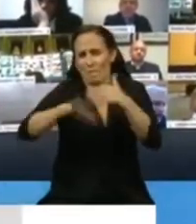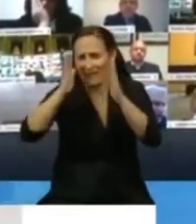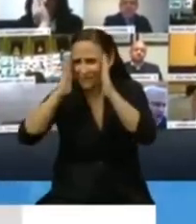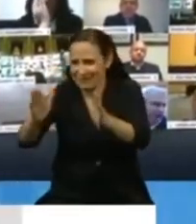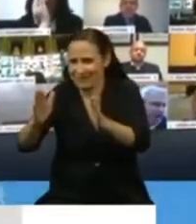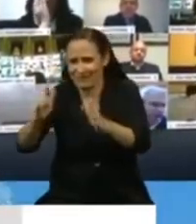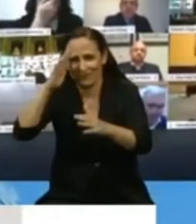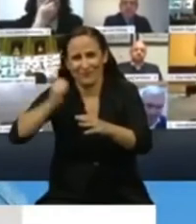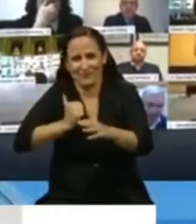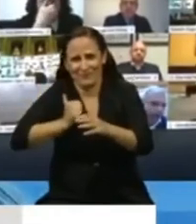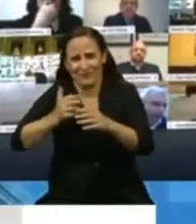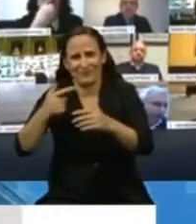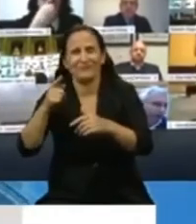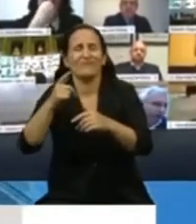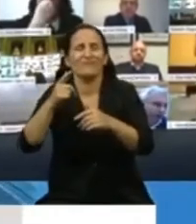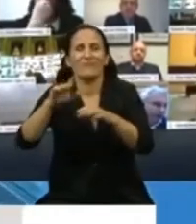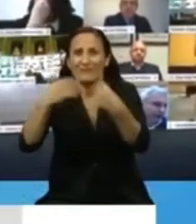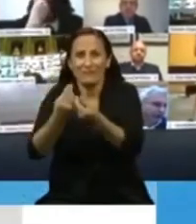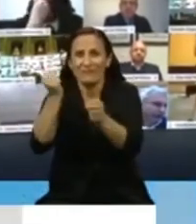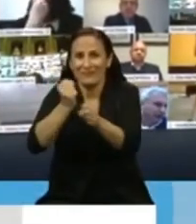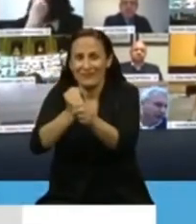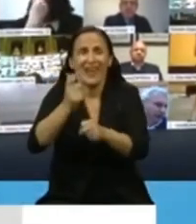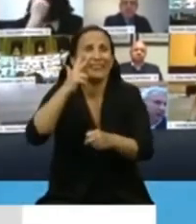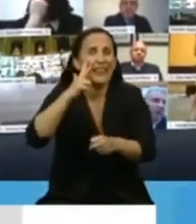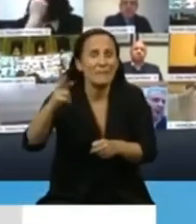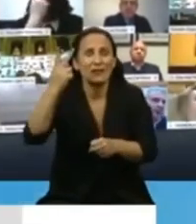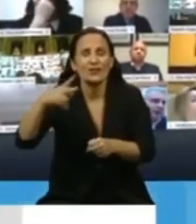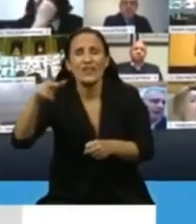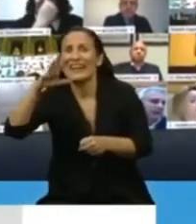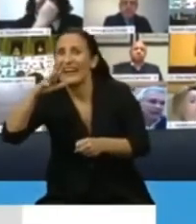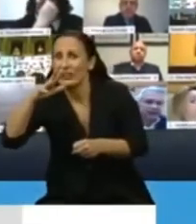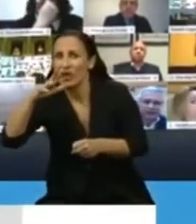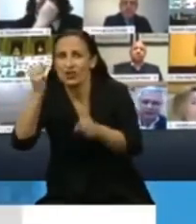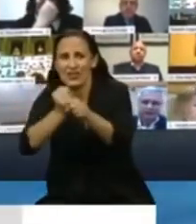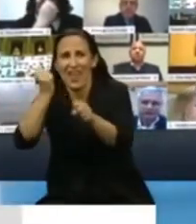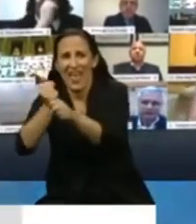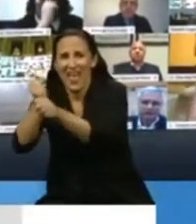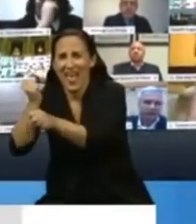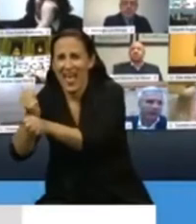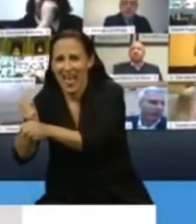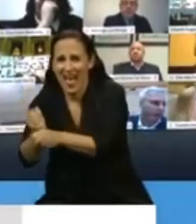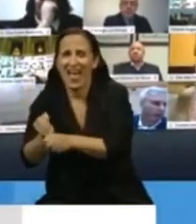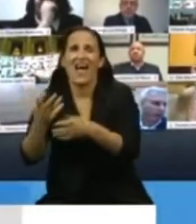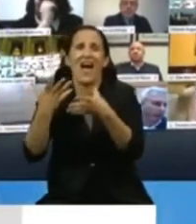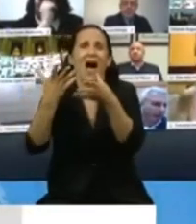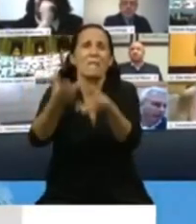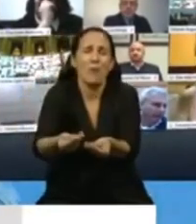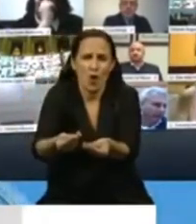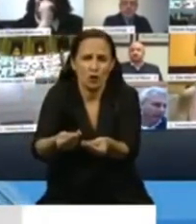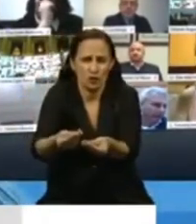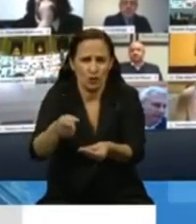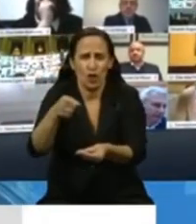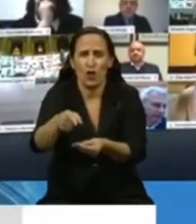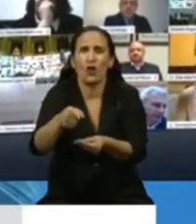.214 tareas han realizado en apoyo a lo que debe hacerse